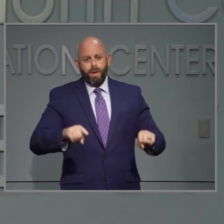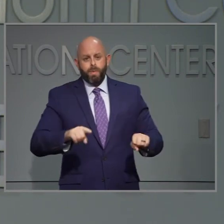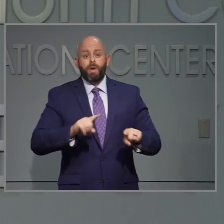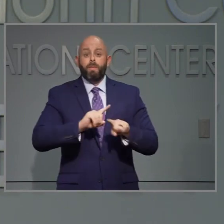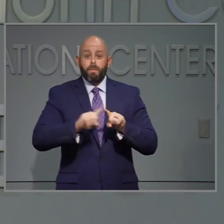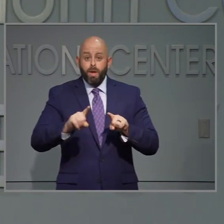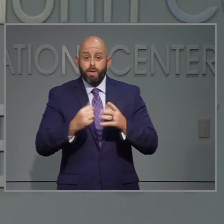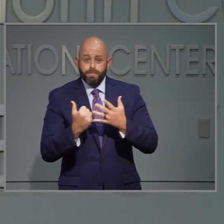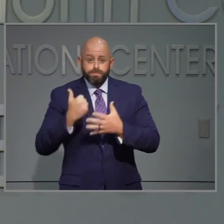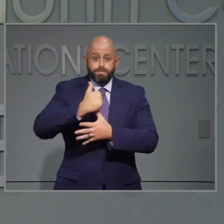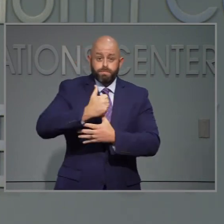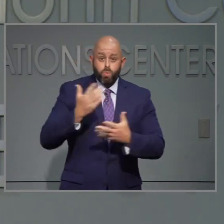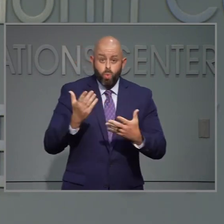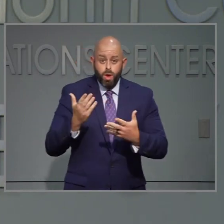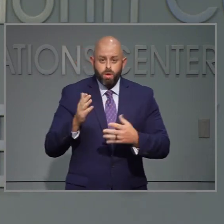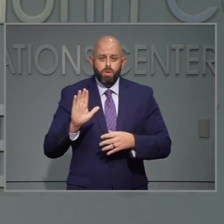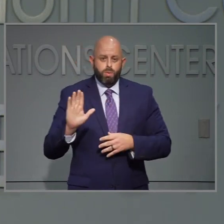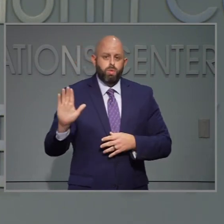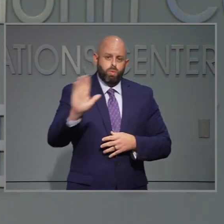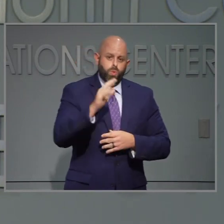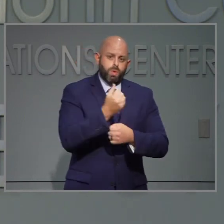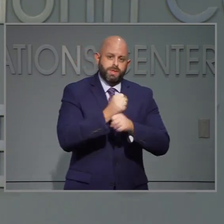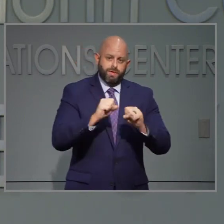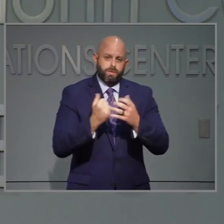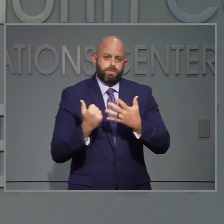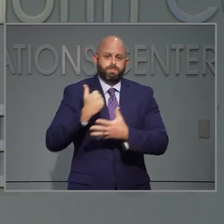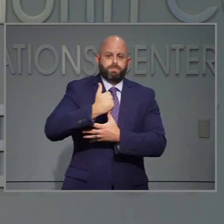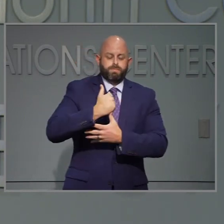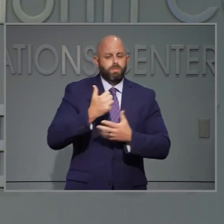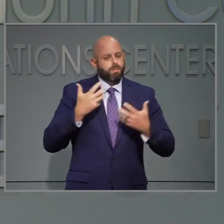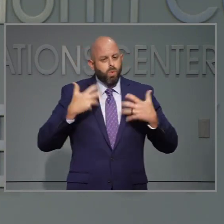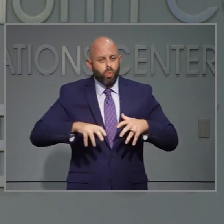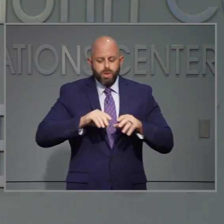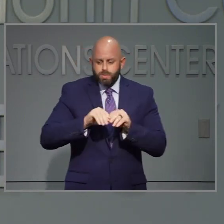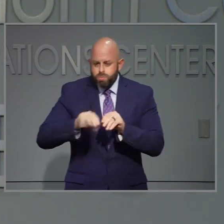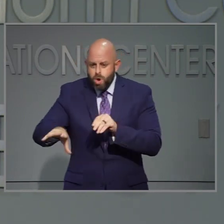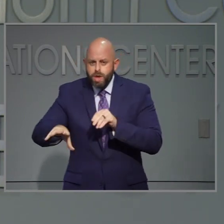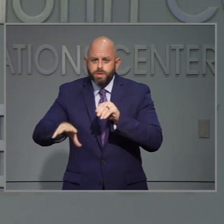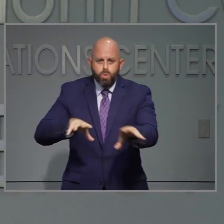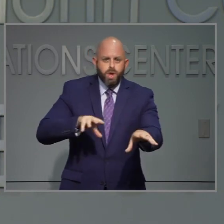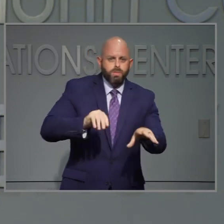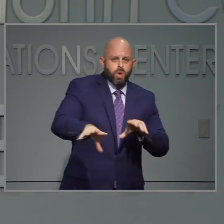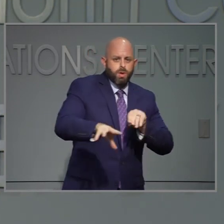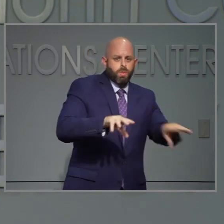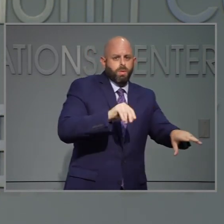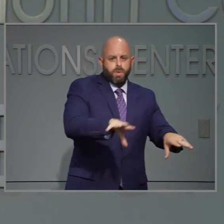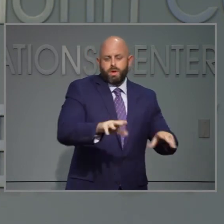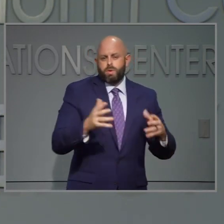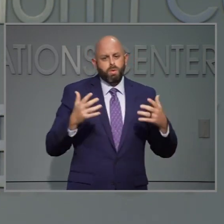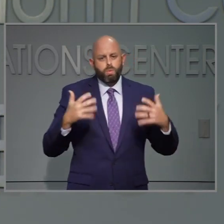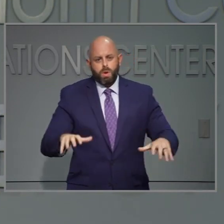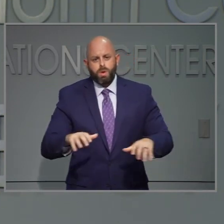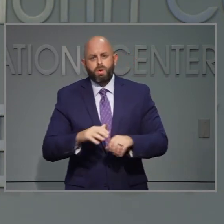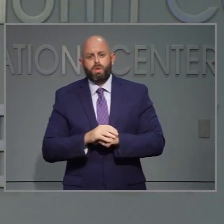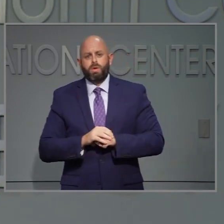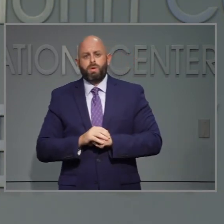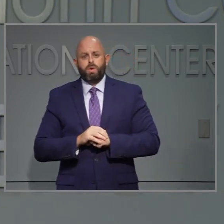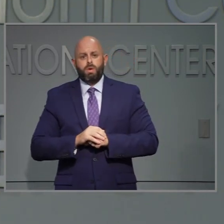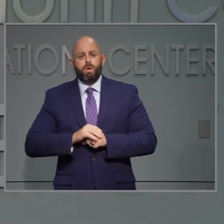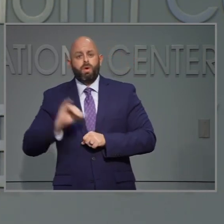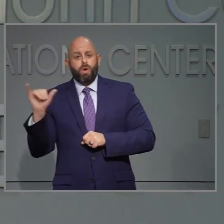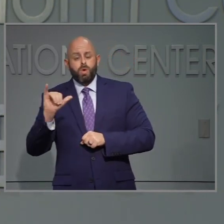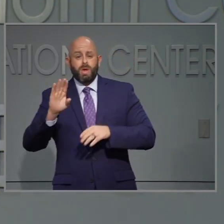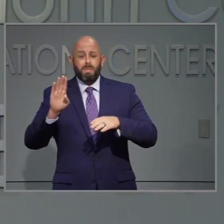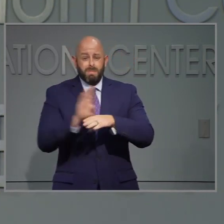para la salud y seguridad de nuestras comunidades que todos pongamos de nuestra parte. También es importante ayudar a las personas y los negocios